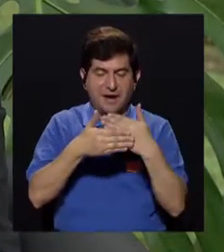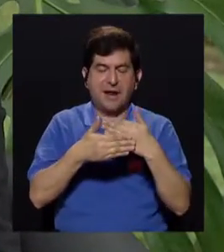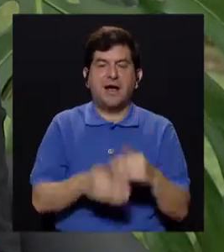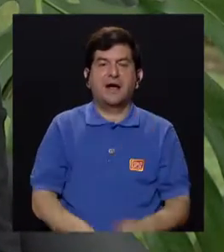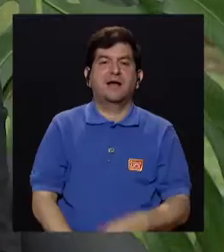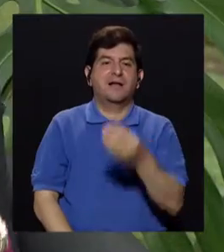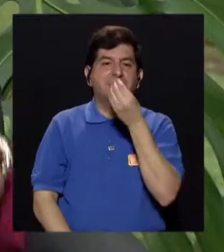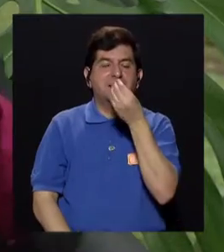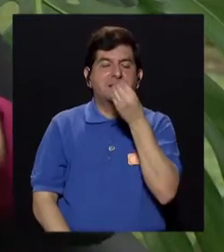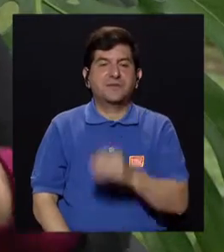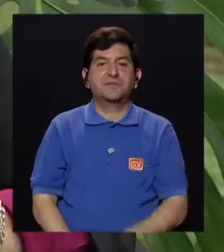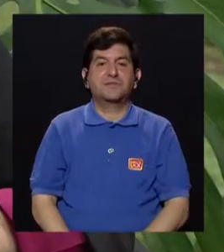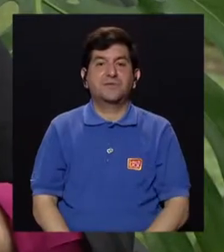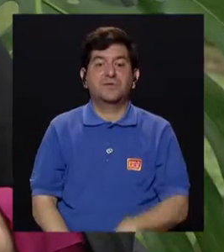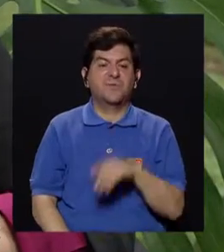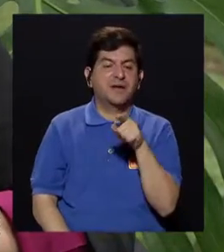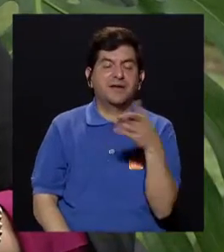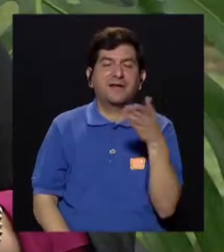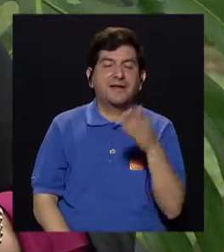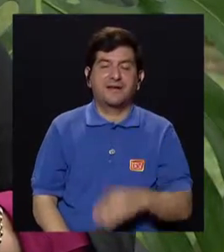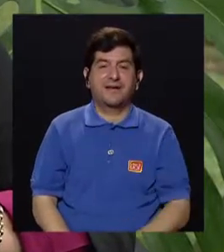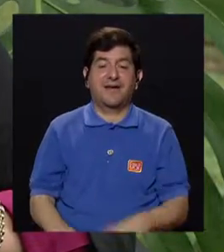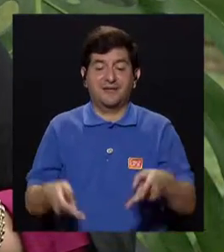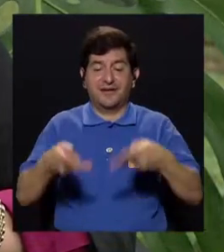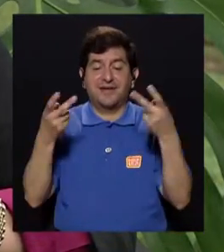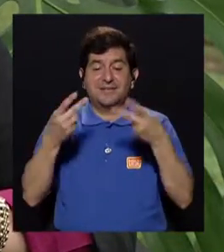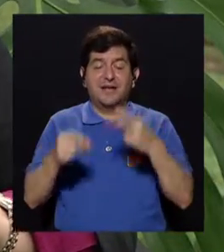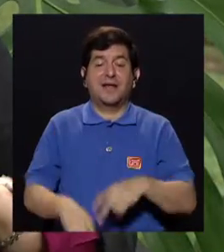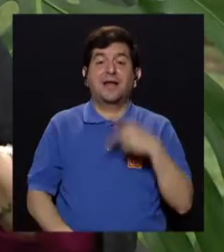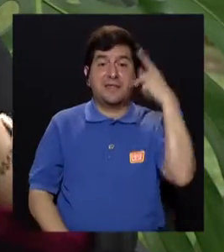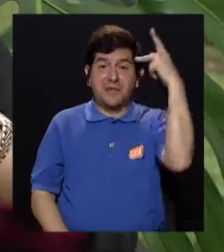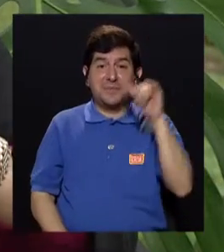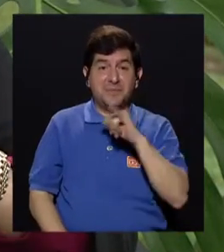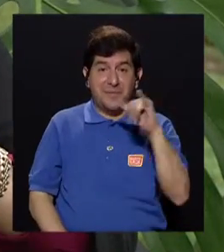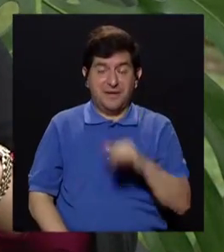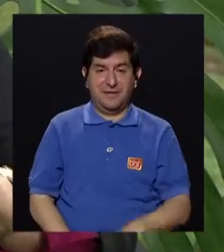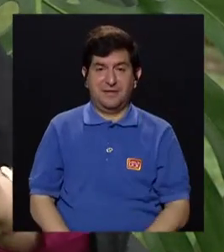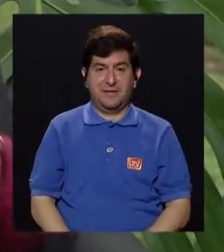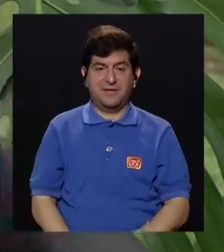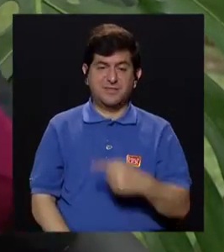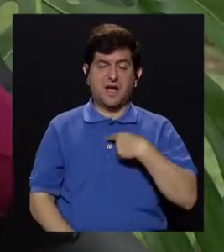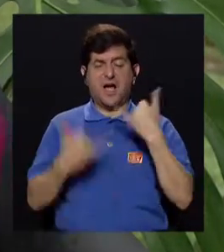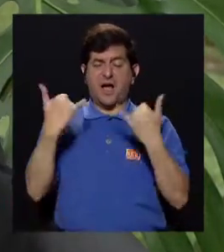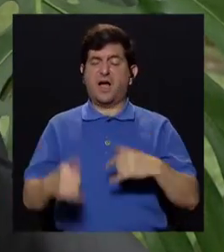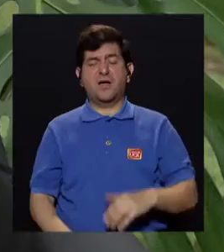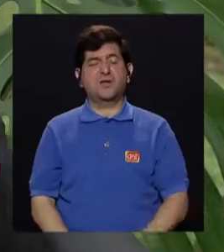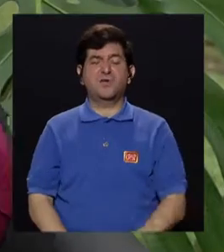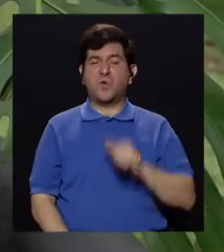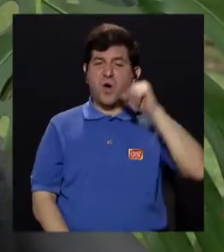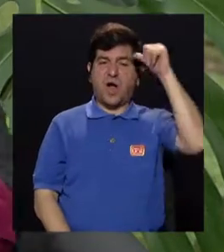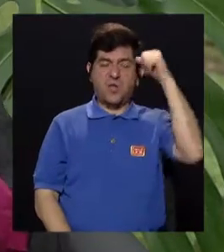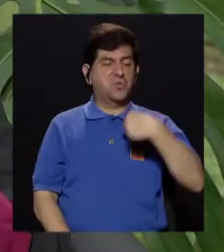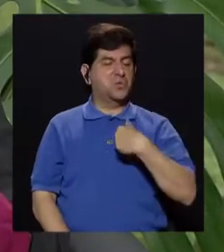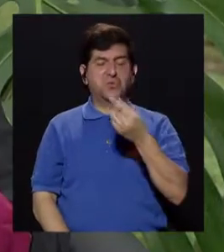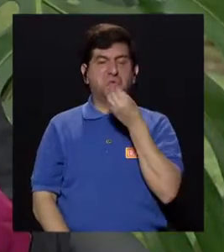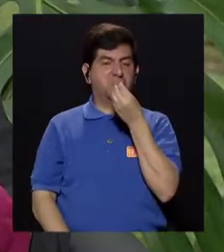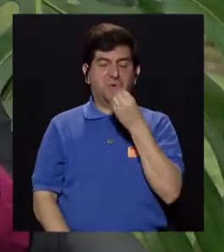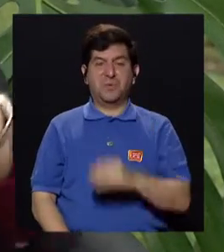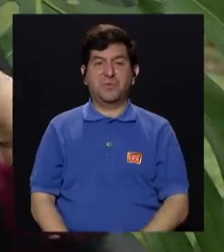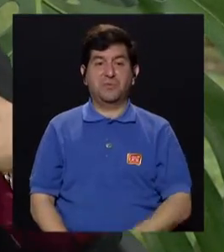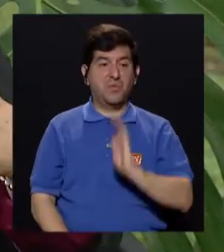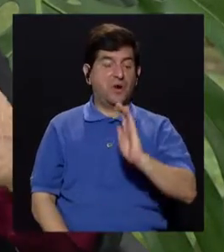ensalada. Y es importante que los padres lo hagan, porque si el papá dice, yo como ya soy grande, no me lo voy a comer,